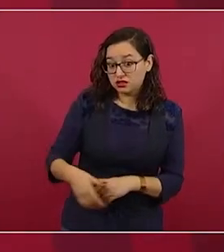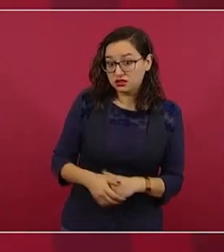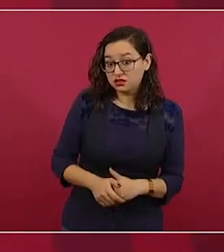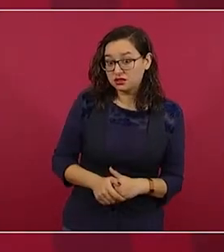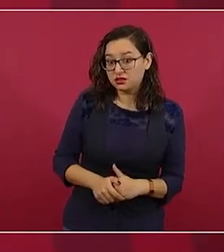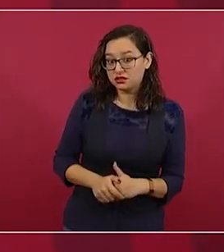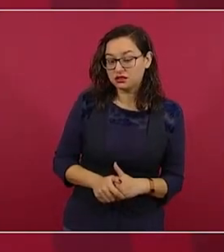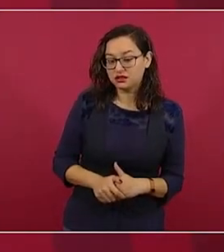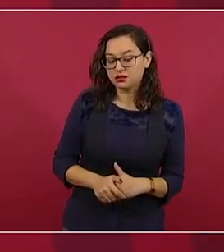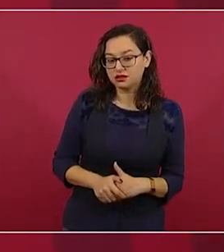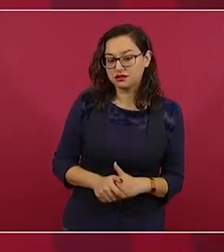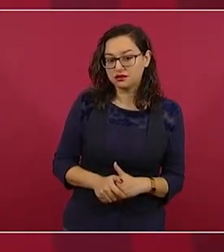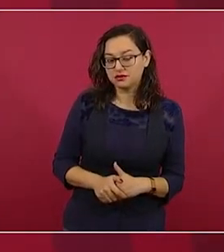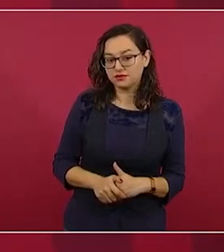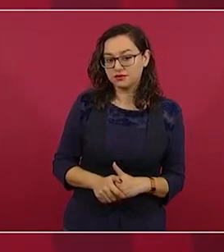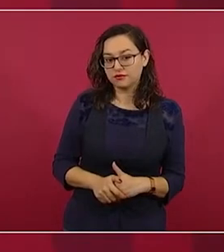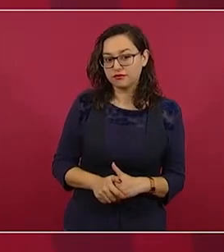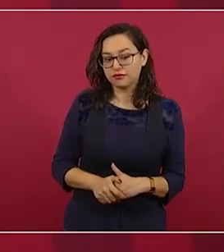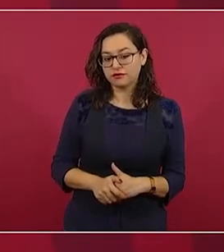Desde luego,